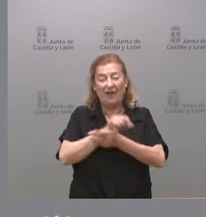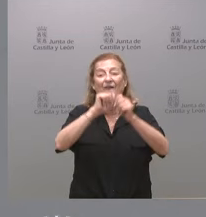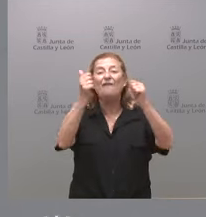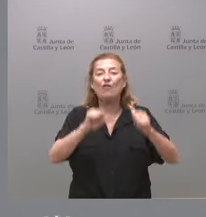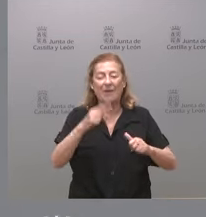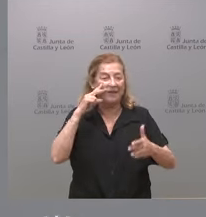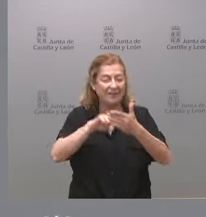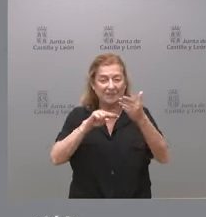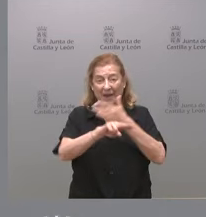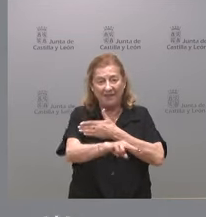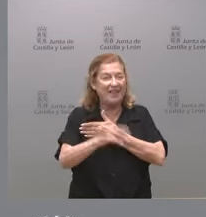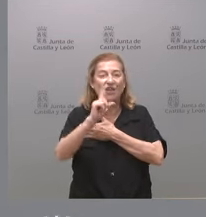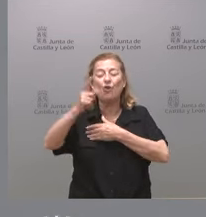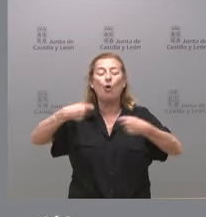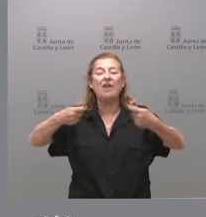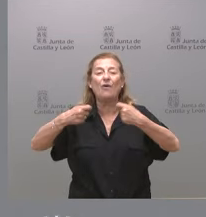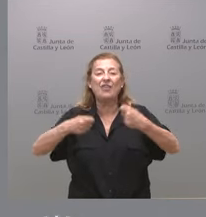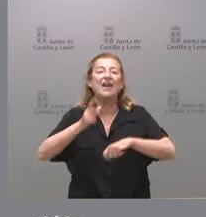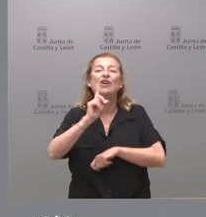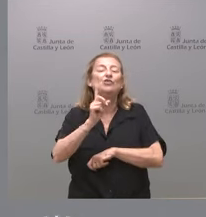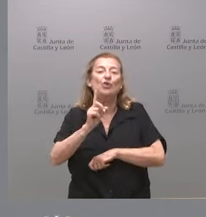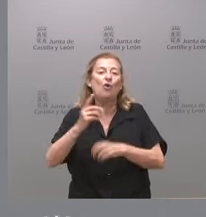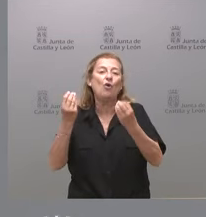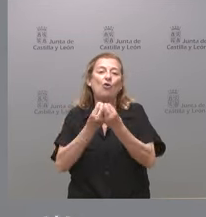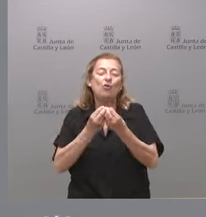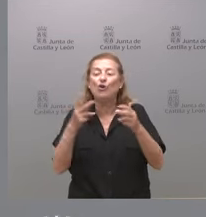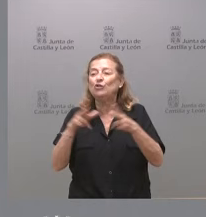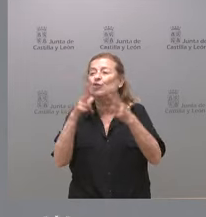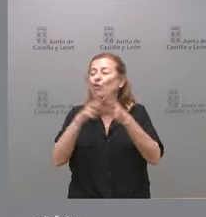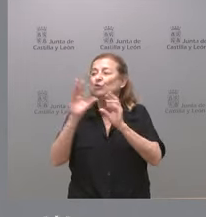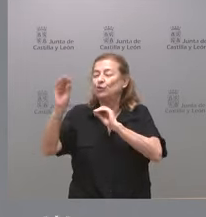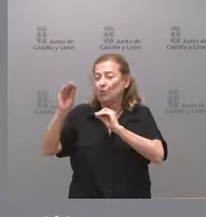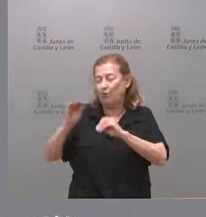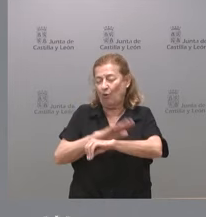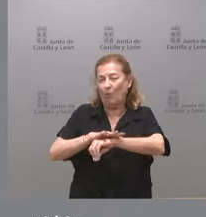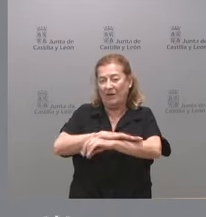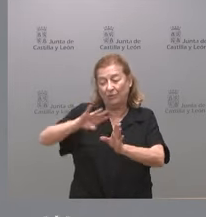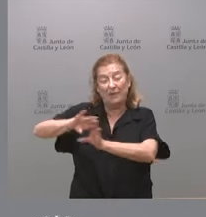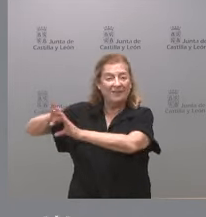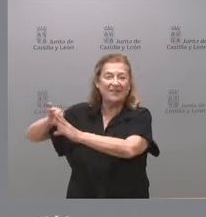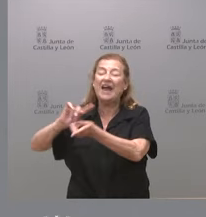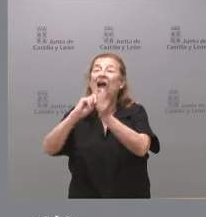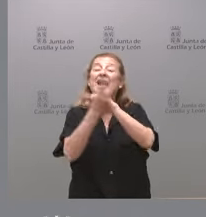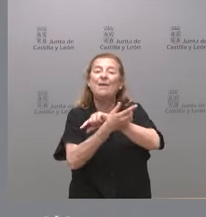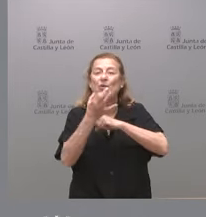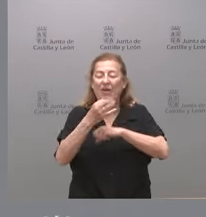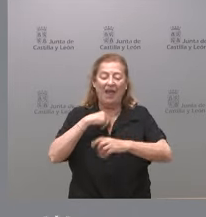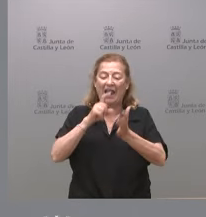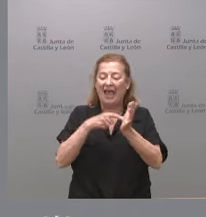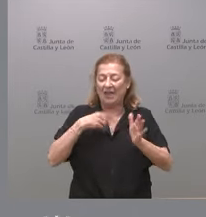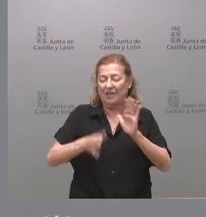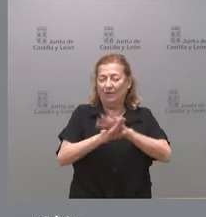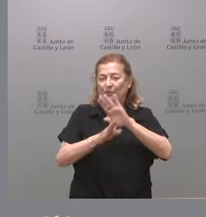transparente y no negociada exclusivamente con los socios separatistas del gobierno a cambio de alargar algo más la legislatura